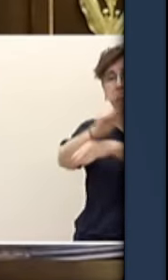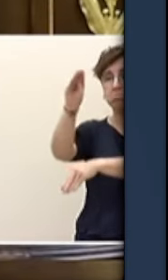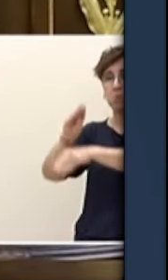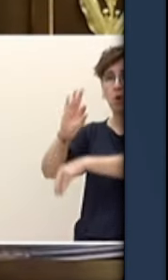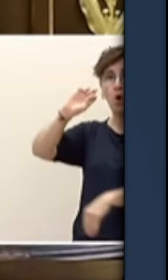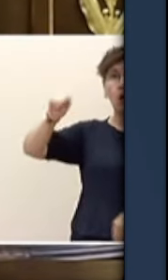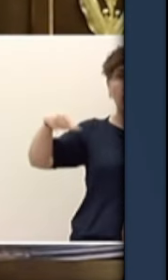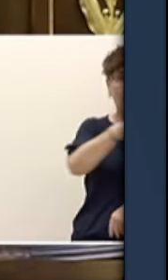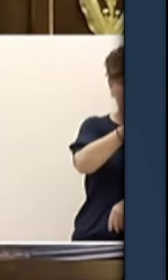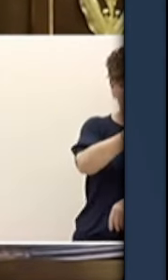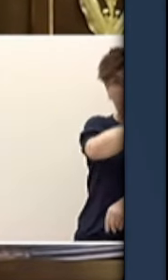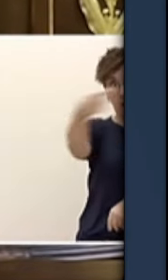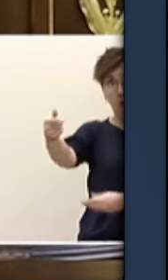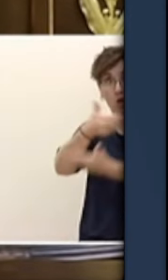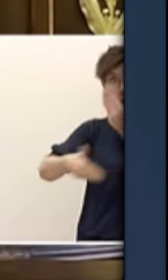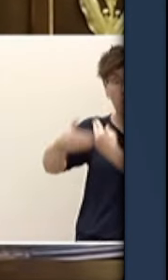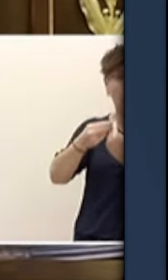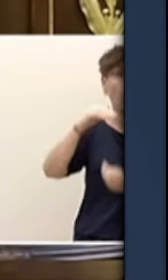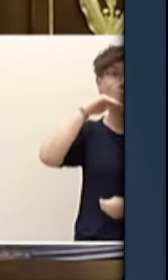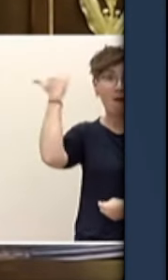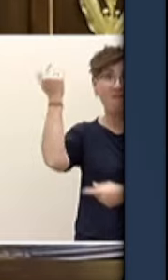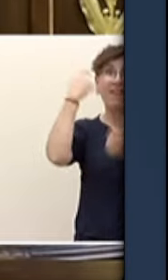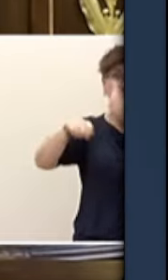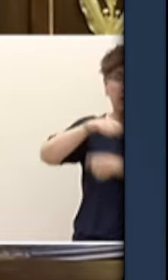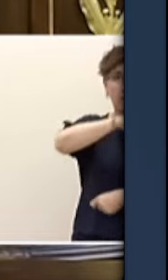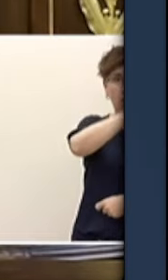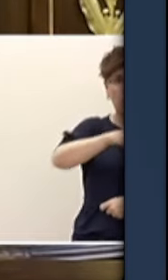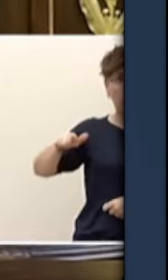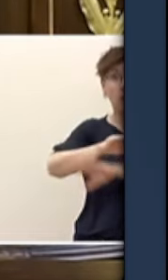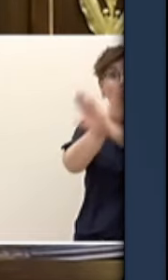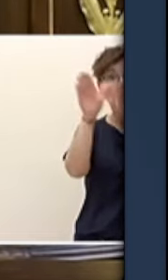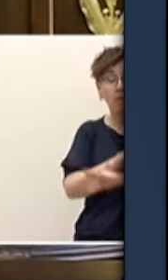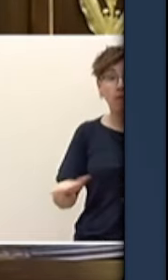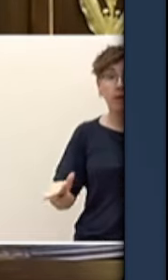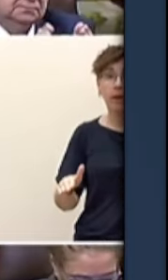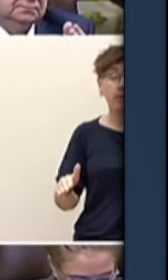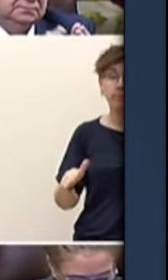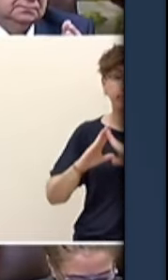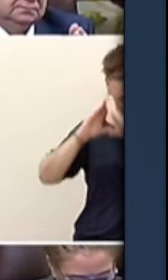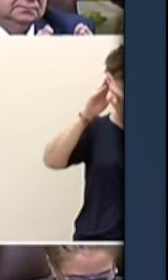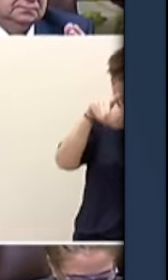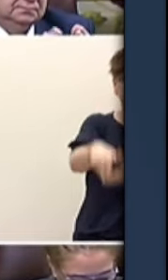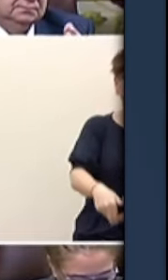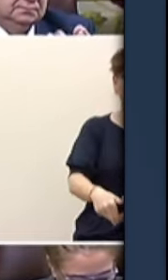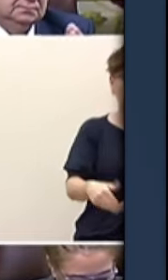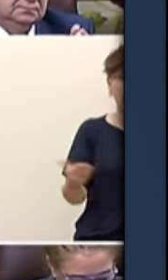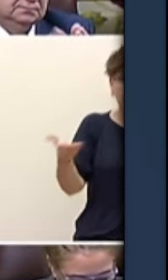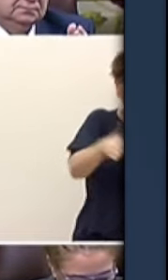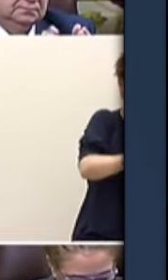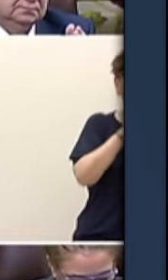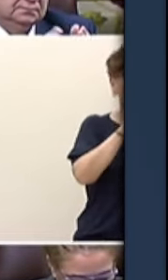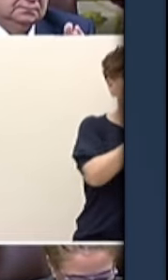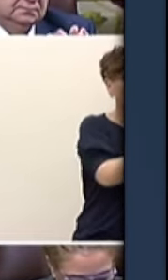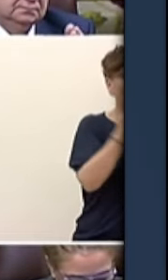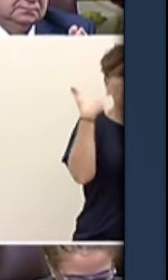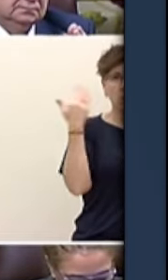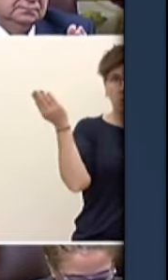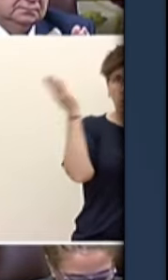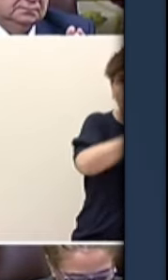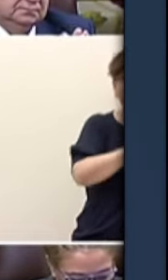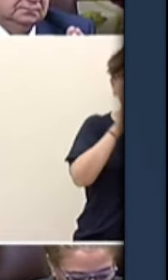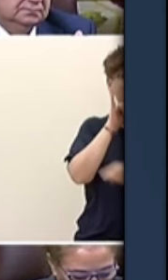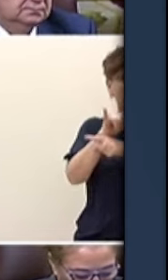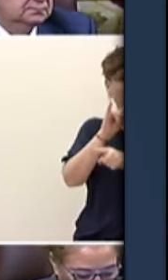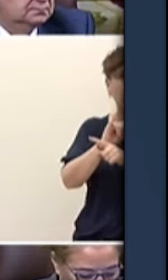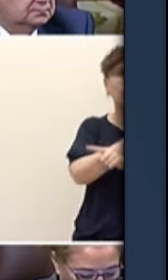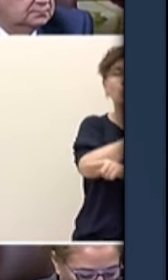perdiendo la vida en el mar por su responsabilidad, por sus mentiras y por sus promesas. Esa es la pura verdad. inventarse de que no sé quién quiere